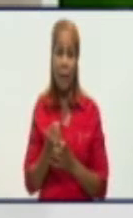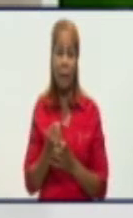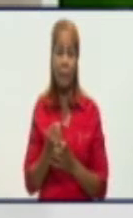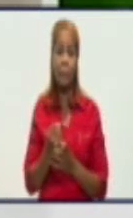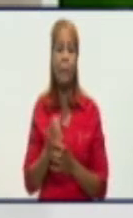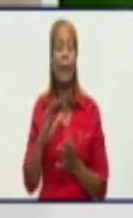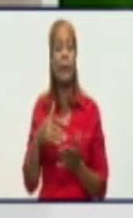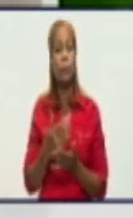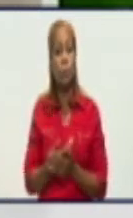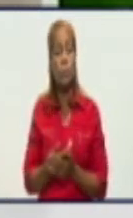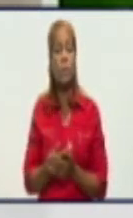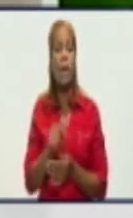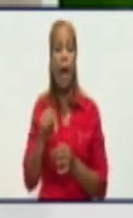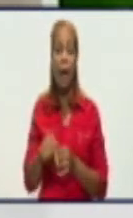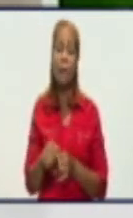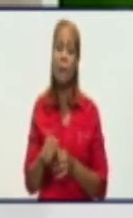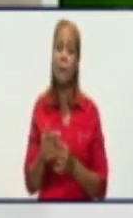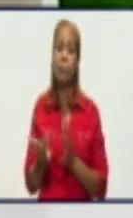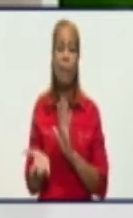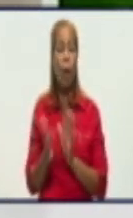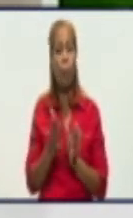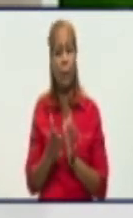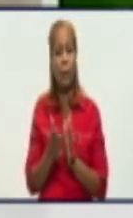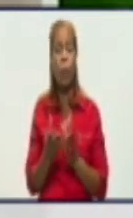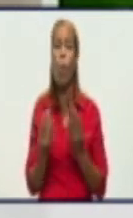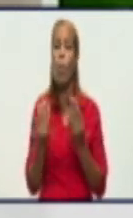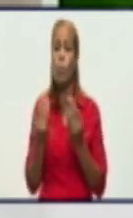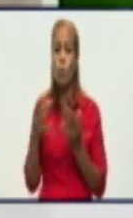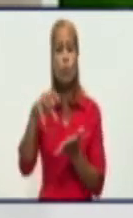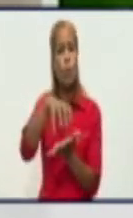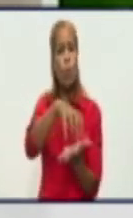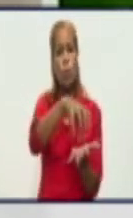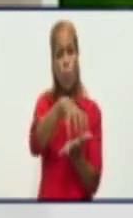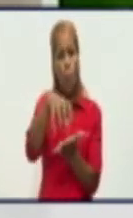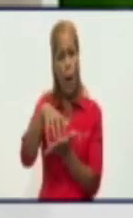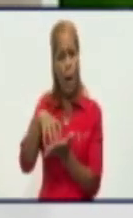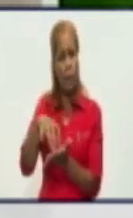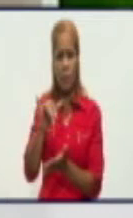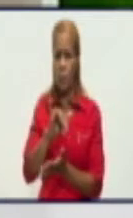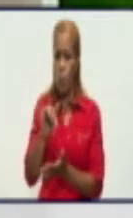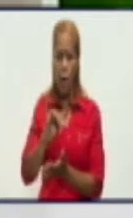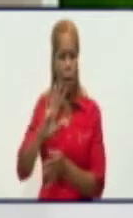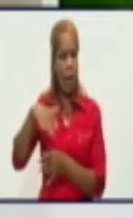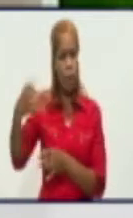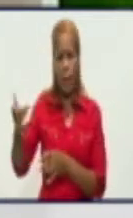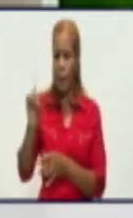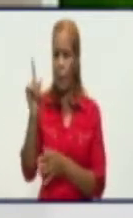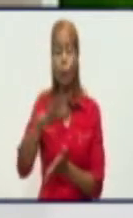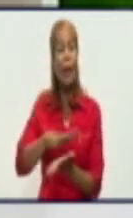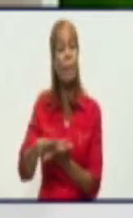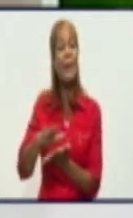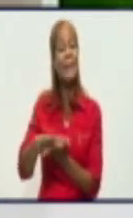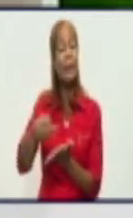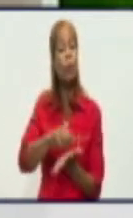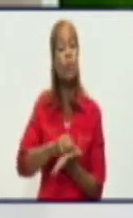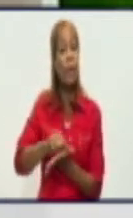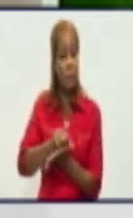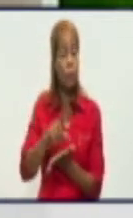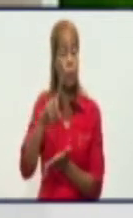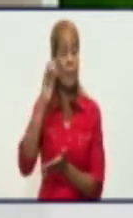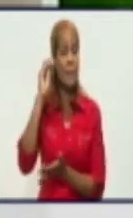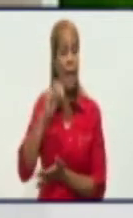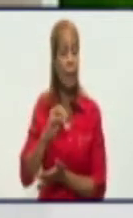megawatts que haya afectado, provocado por varias unidades fuera. Bueno, Guitera sigue fuera, como la población conoce, se ha ido informando.